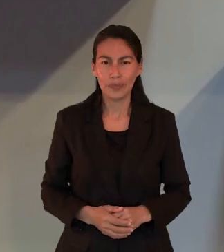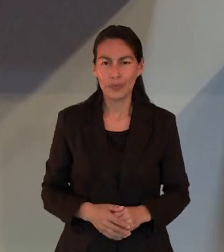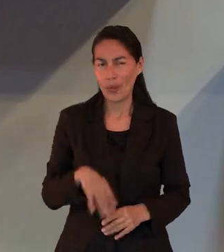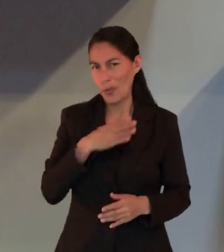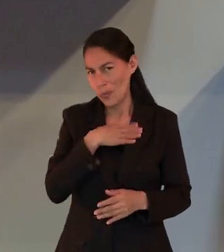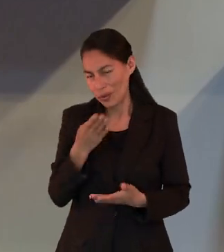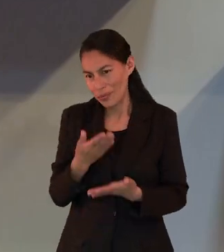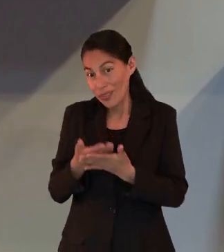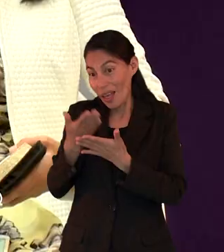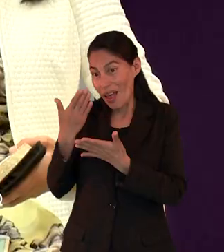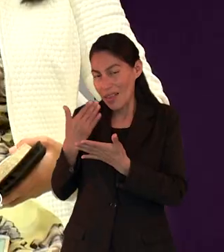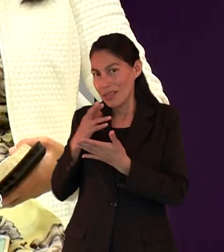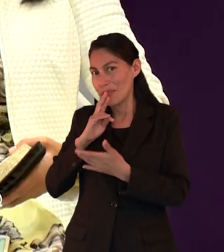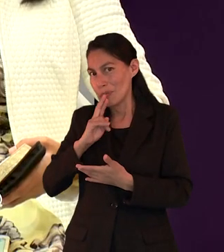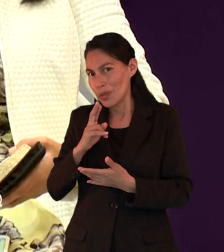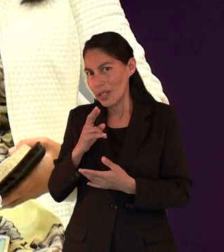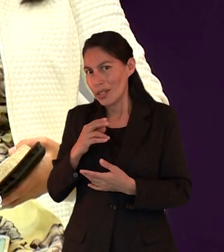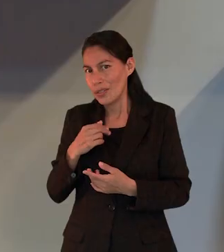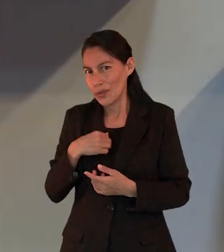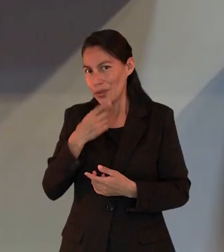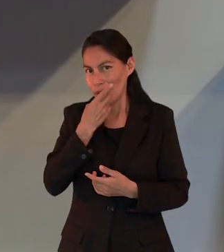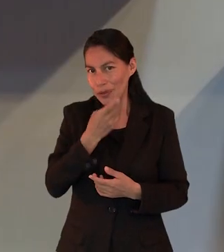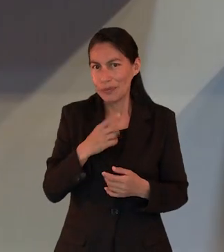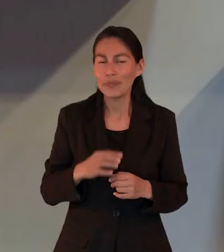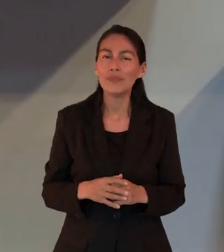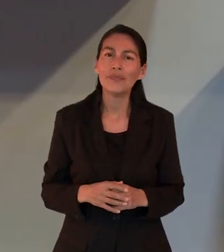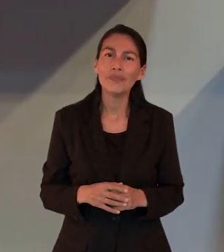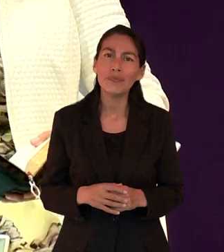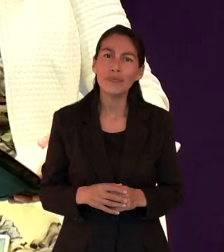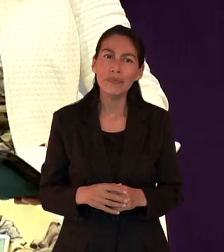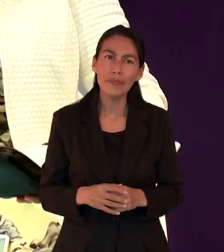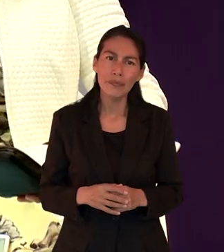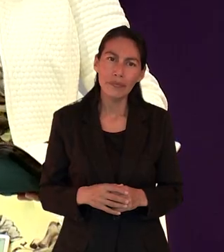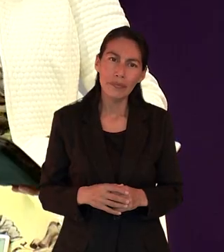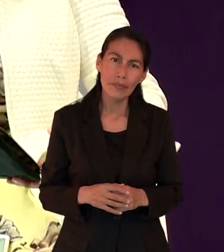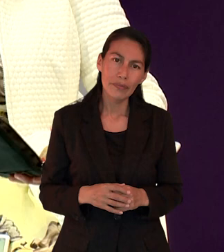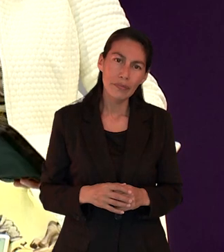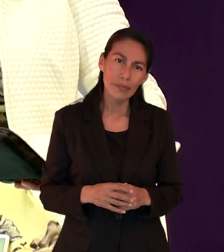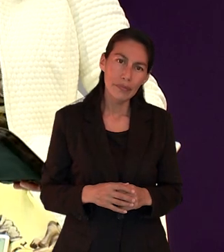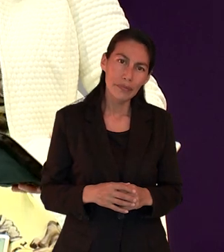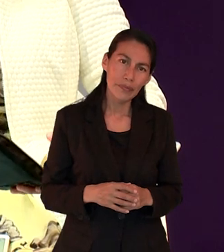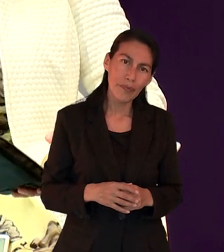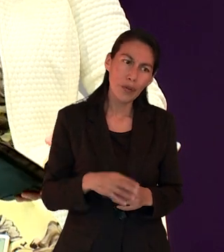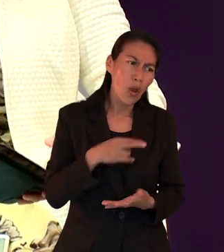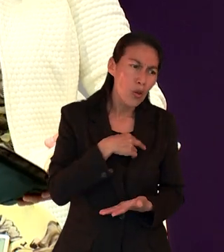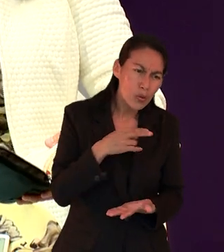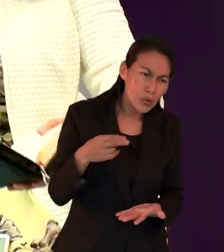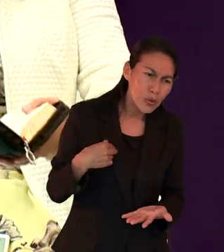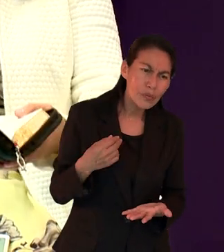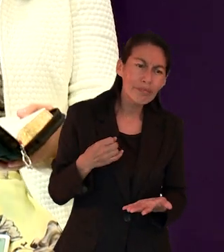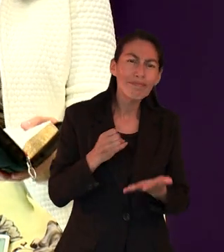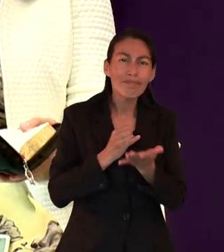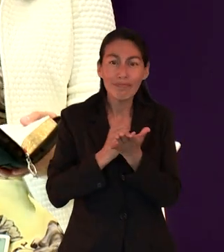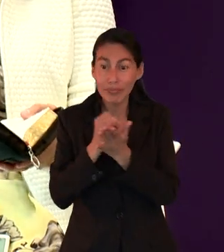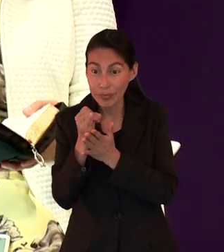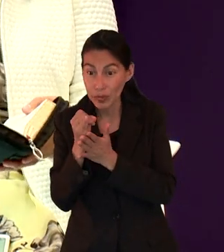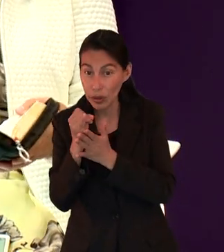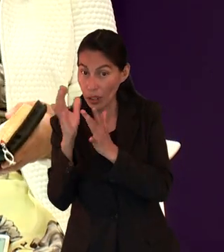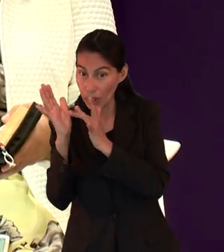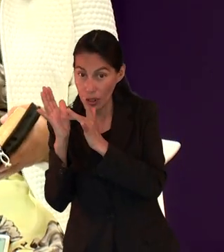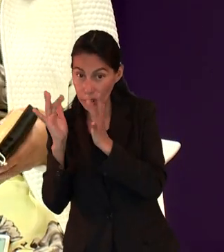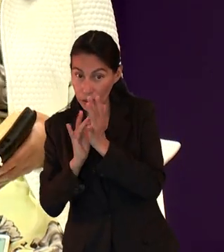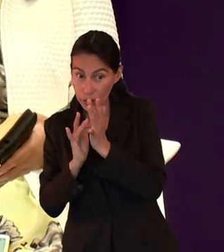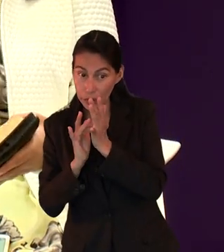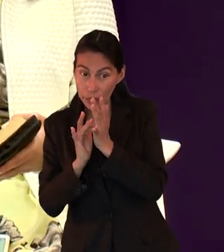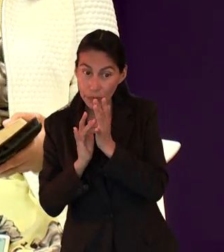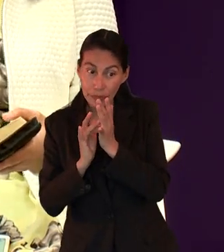campamento qué significa aplicándolo a su vida bueno antes de responder a su pregunta me gustaría agregar algo a lo que estábamos